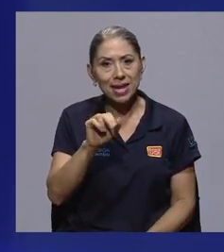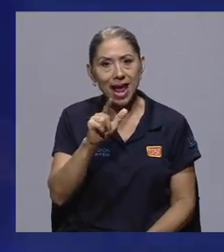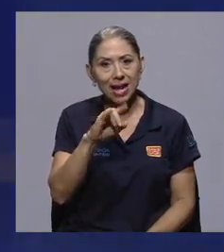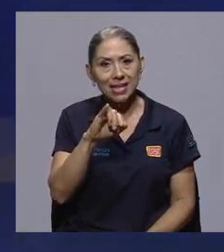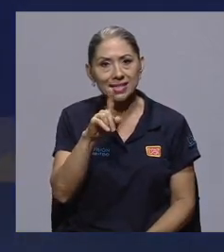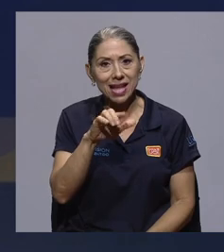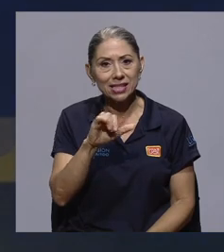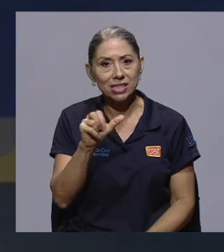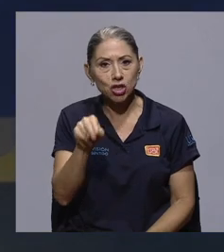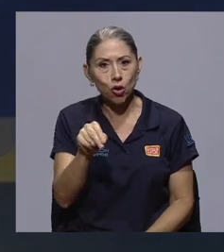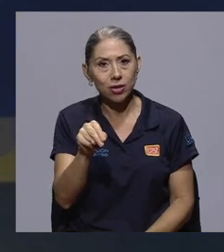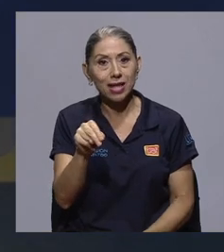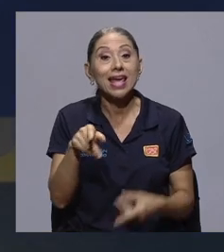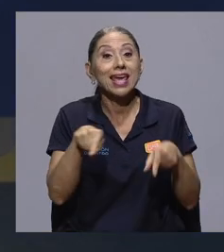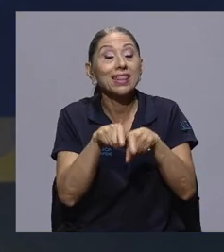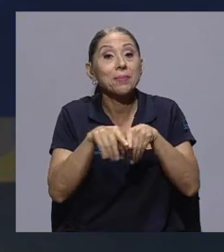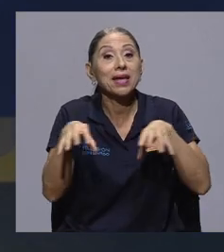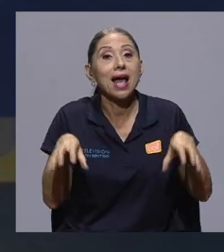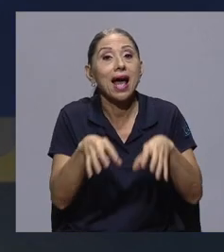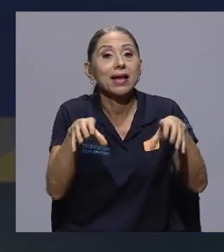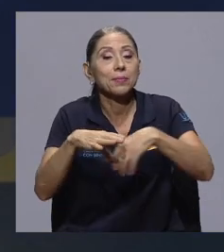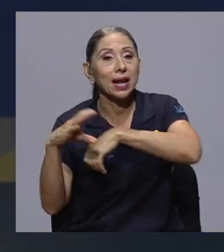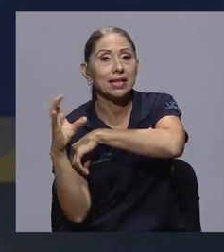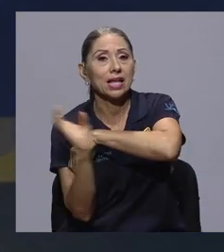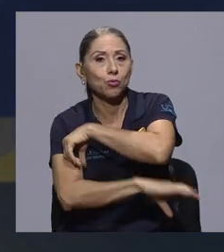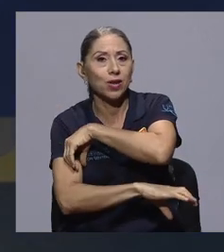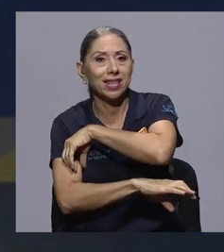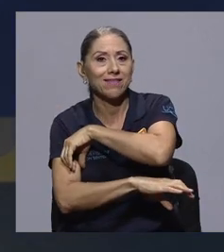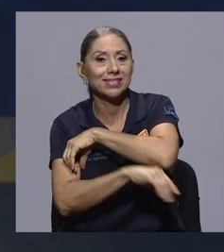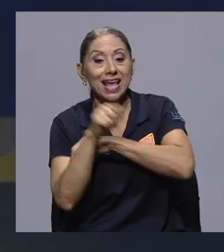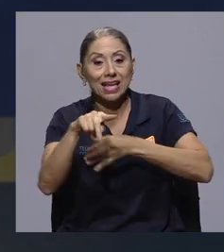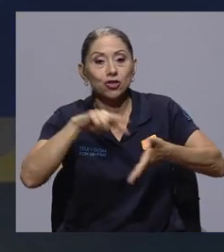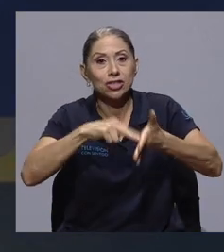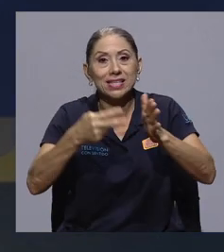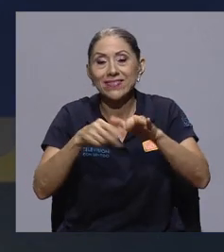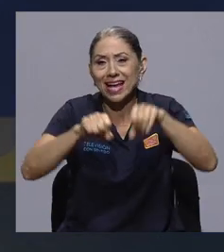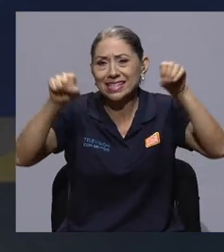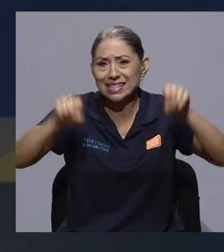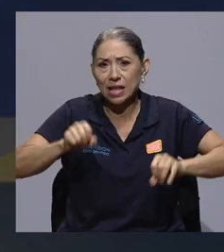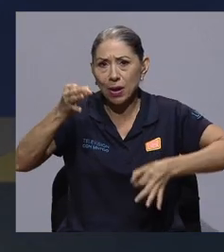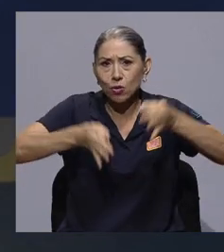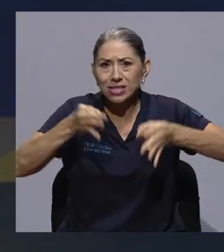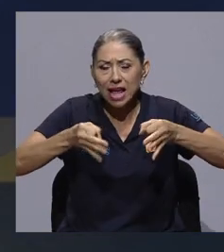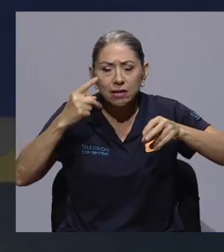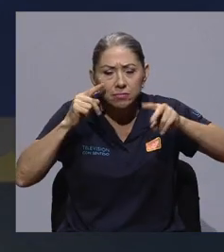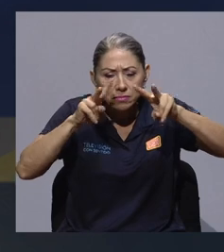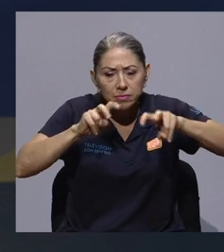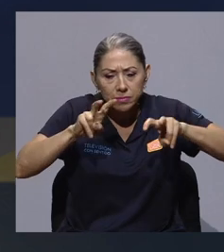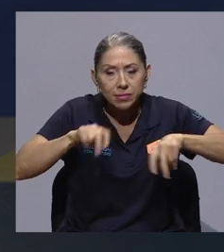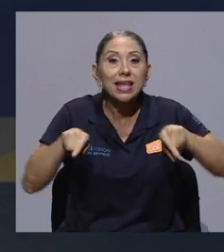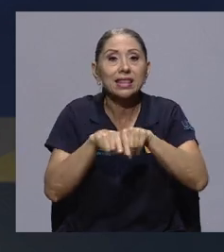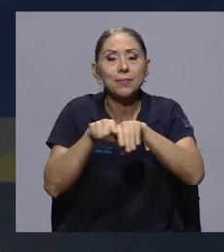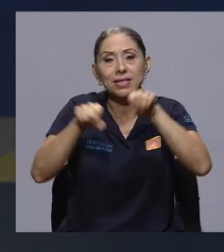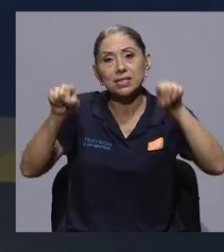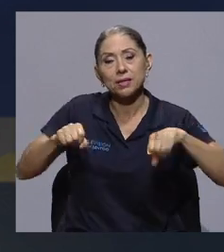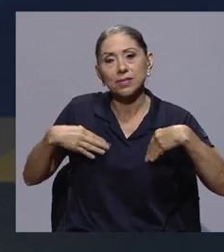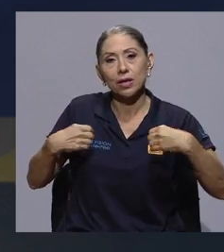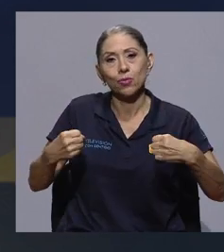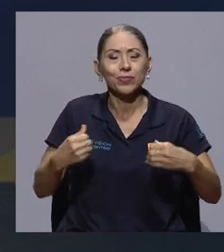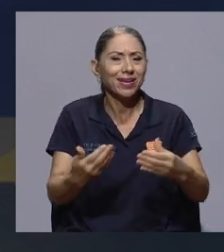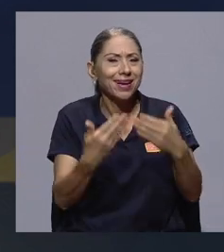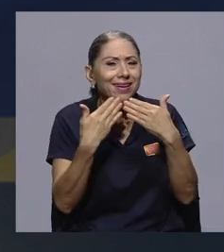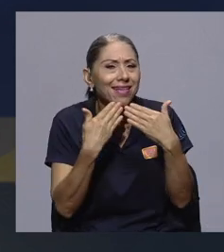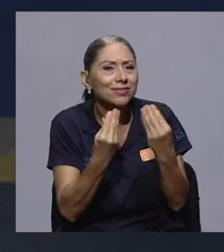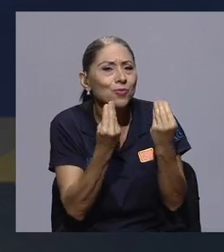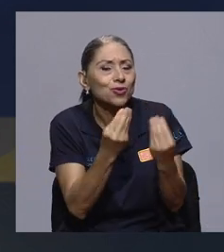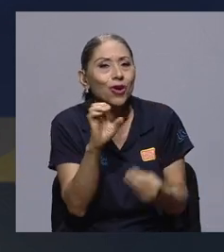punitivas también, porque esto implica revisar todo nuestro sistema judicial y obviamente también nuestro sistema de salud. Entonces le agradezco muchísimo